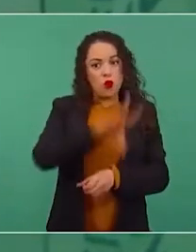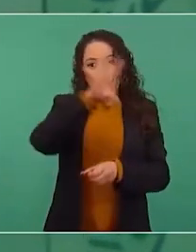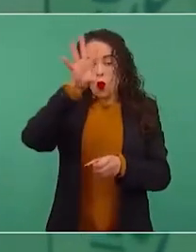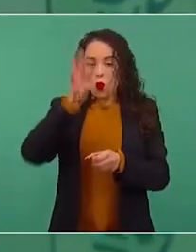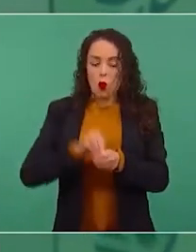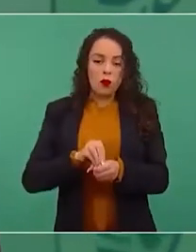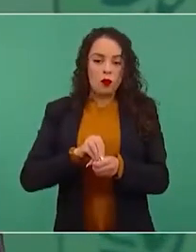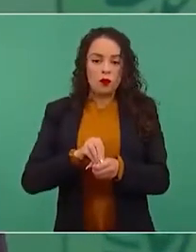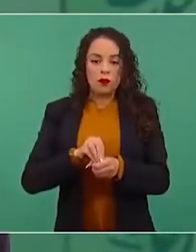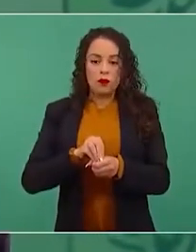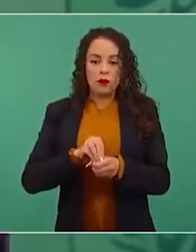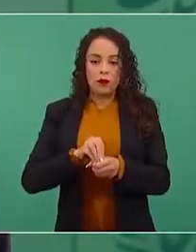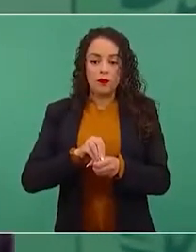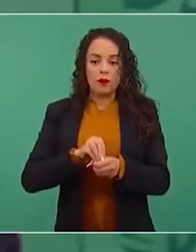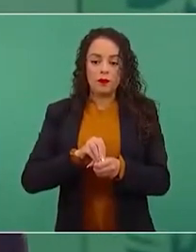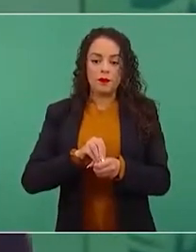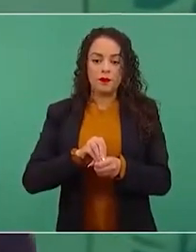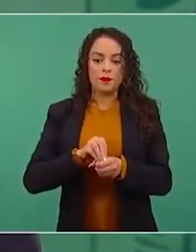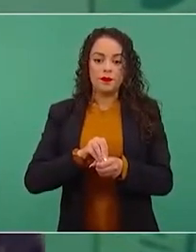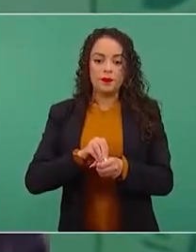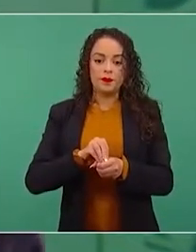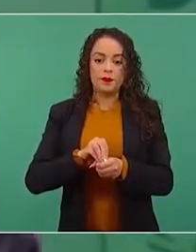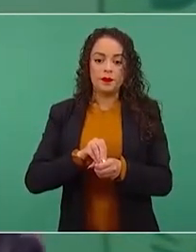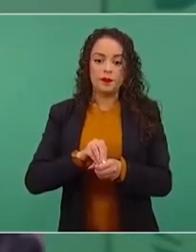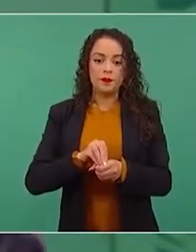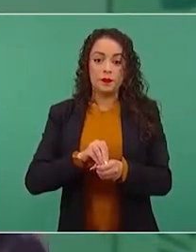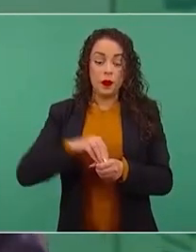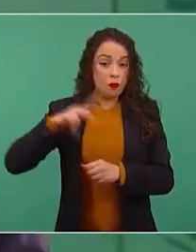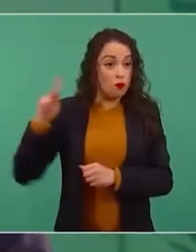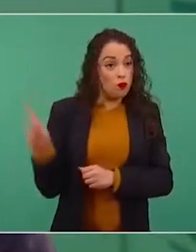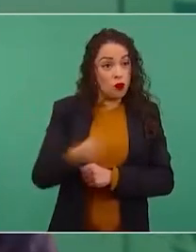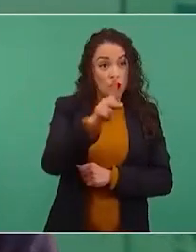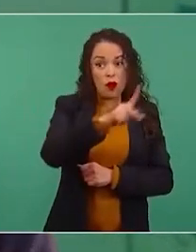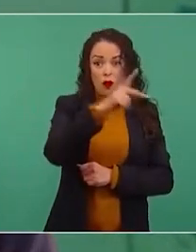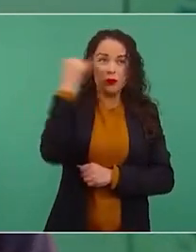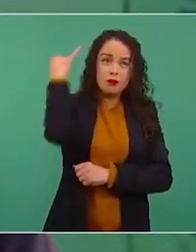que había electrificado todos los pueblos